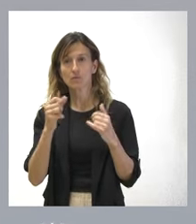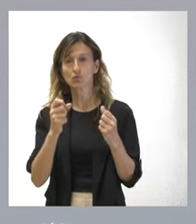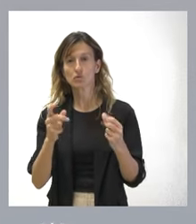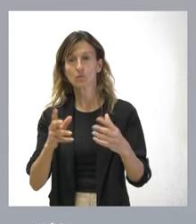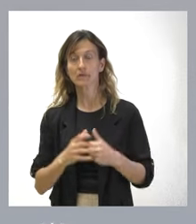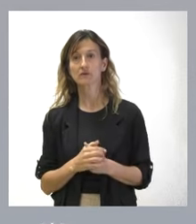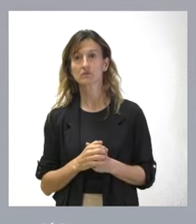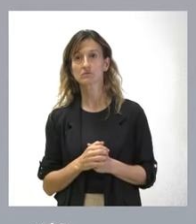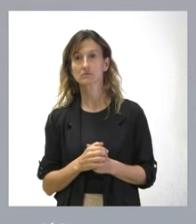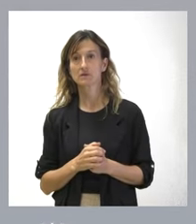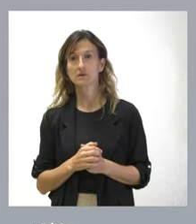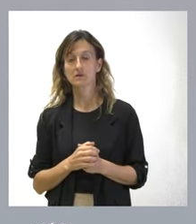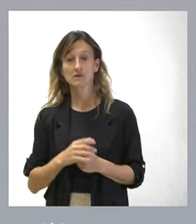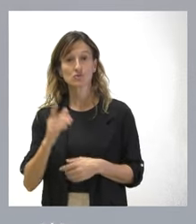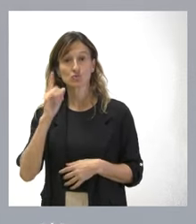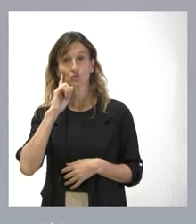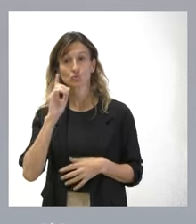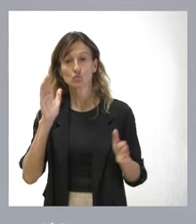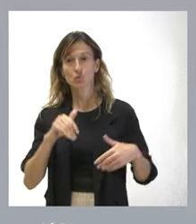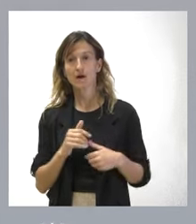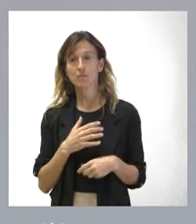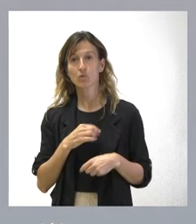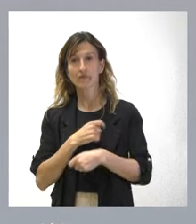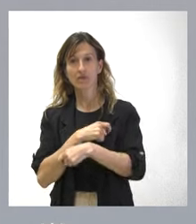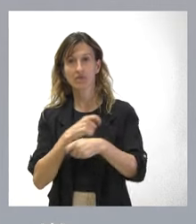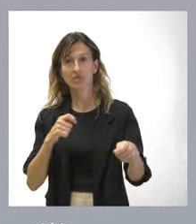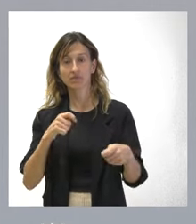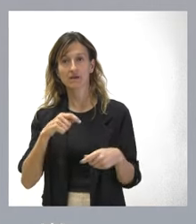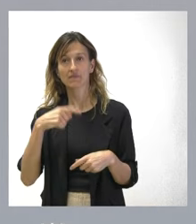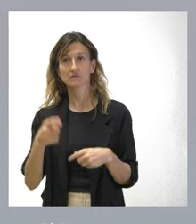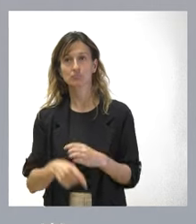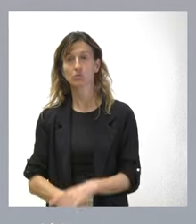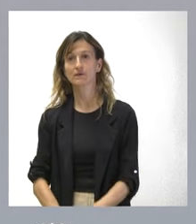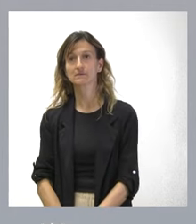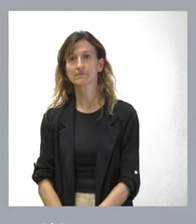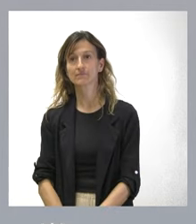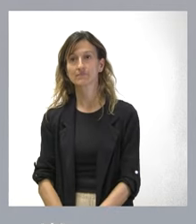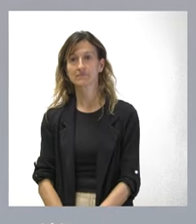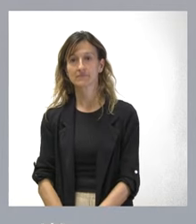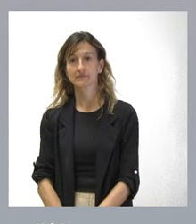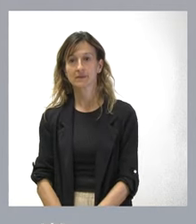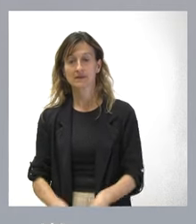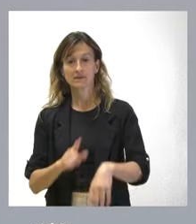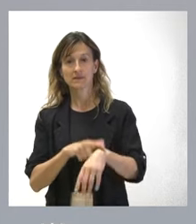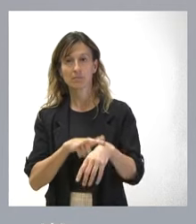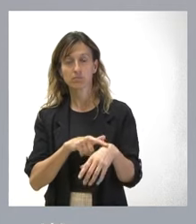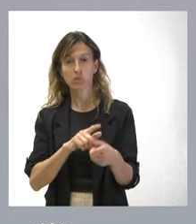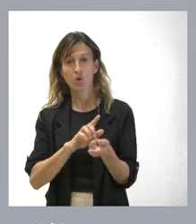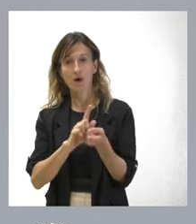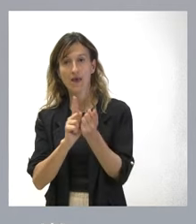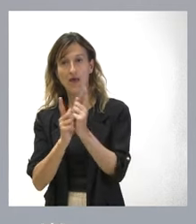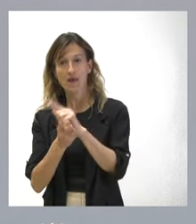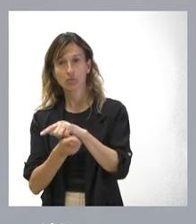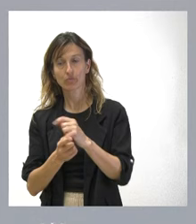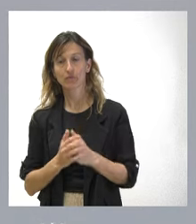que asisten, pues no lo tengo ahora y lo podremos ir aportando. Lógicamente, esto ha evolucionado en el tiempo, porque en algún primer